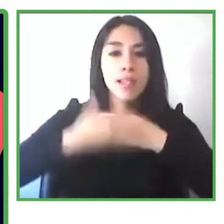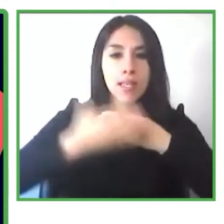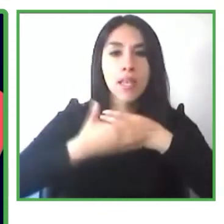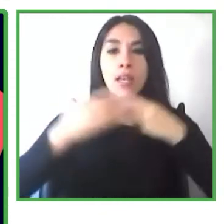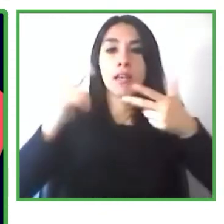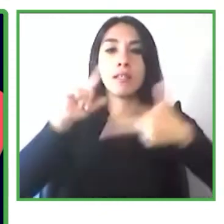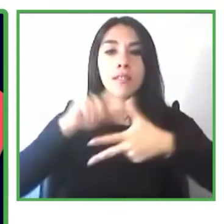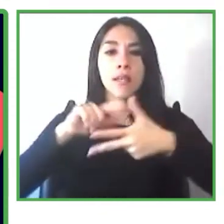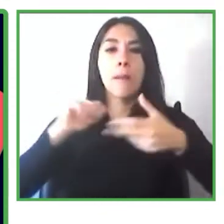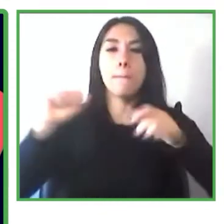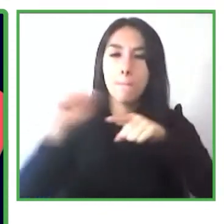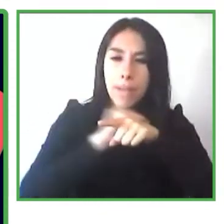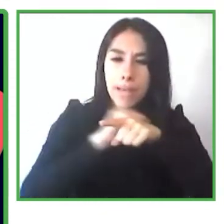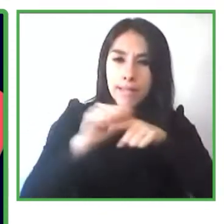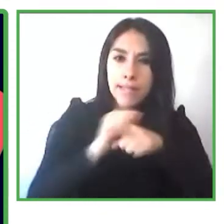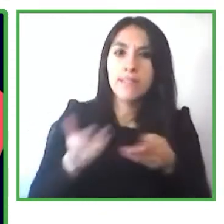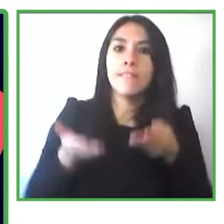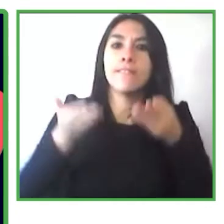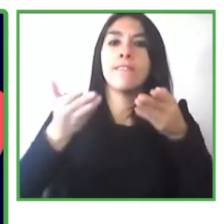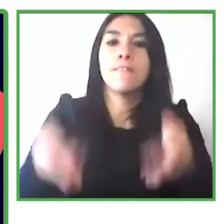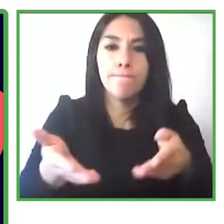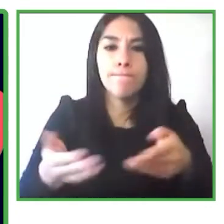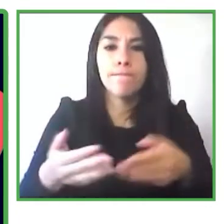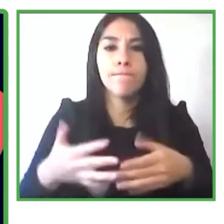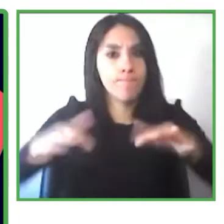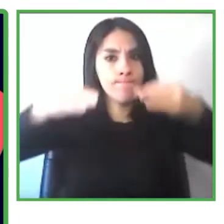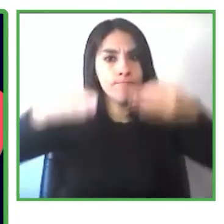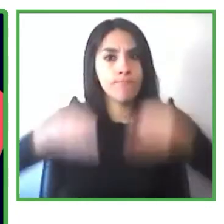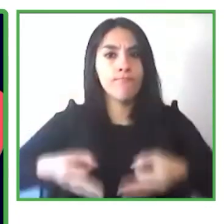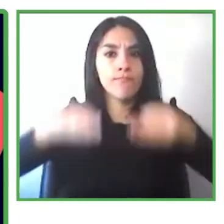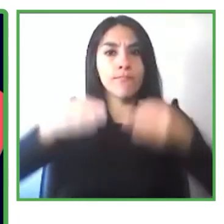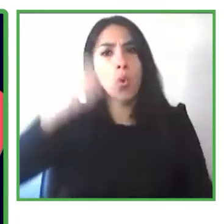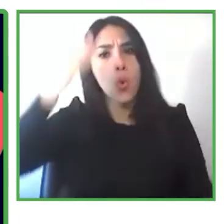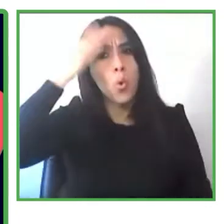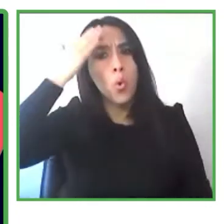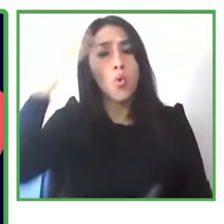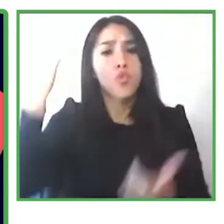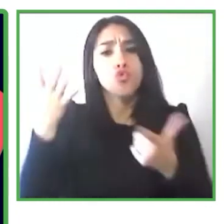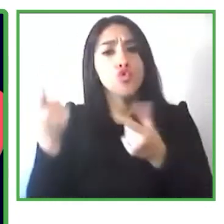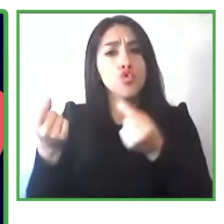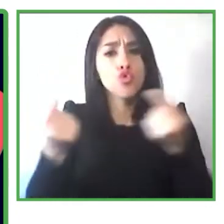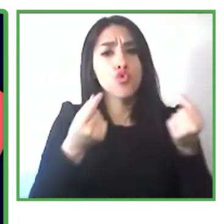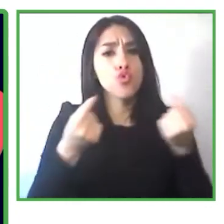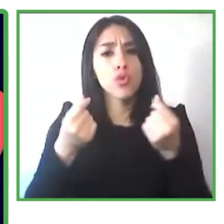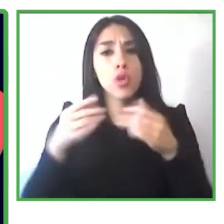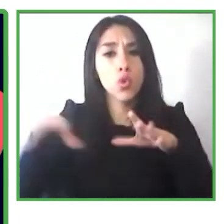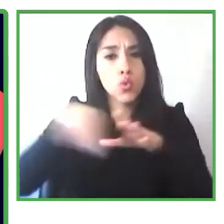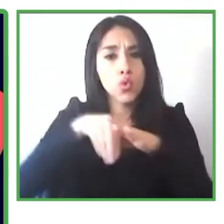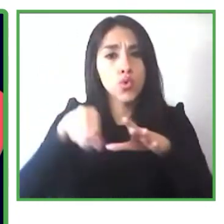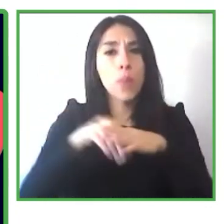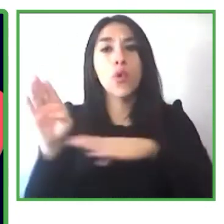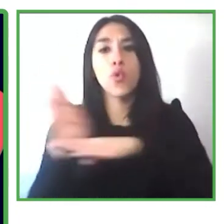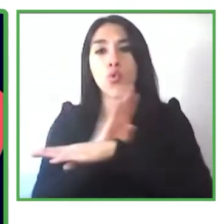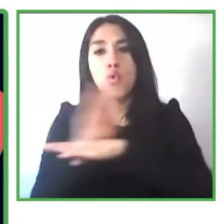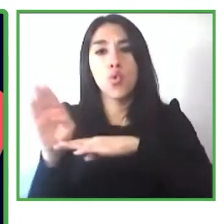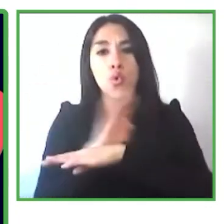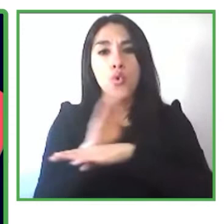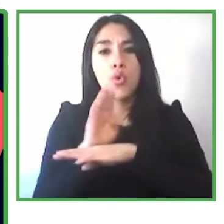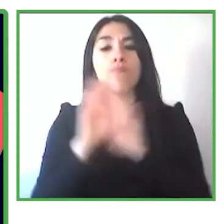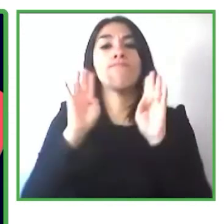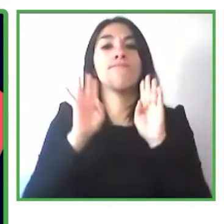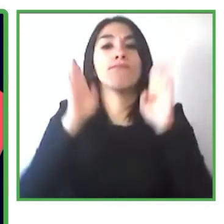saber cómo hacer inclusiva su empresa y que les oriente en la planificación de mejora en este sentido